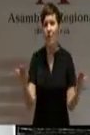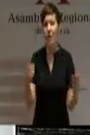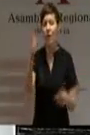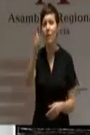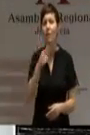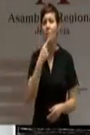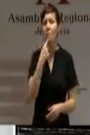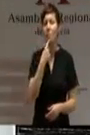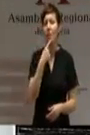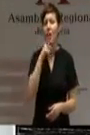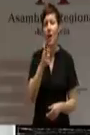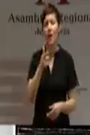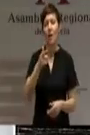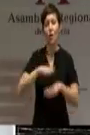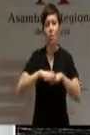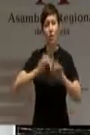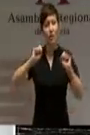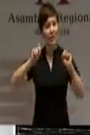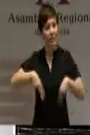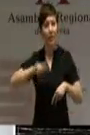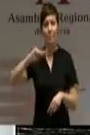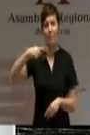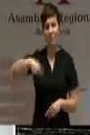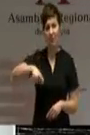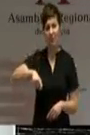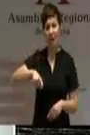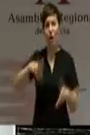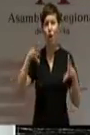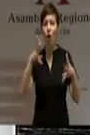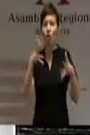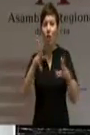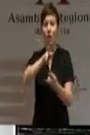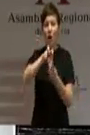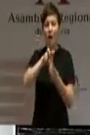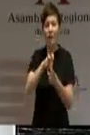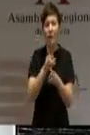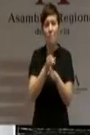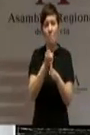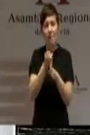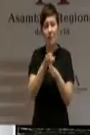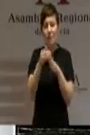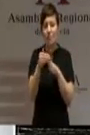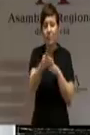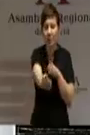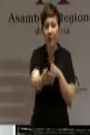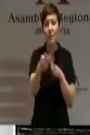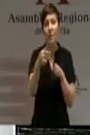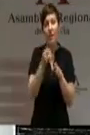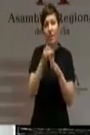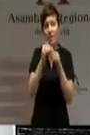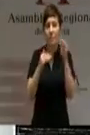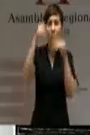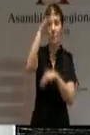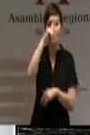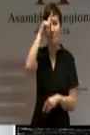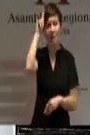Gobierno sin vicepresidencia y con un medio consejero de Hacienda de Cieza para acá y otro de Cieza a Madrid. O lo que es